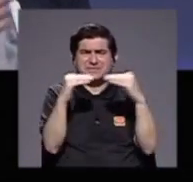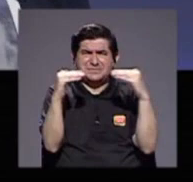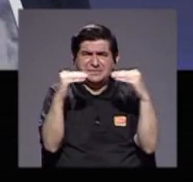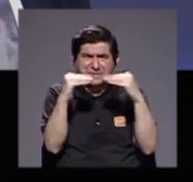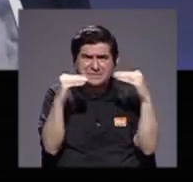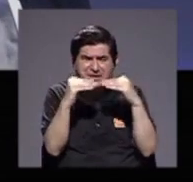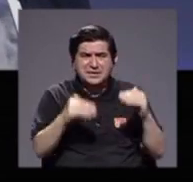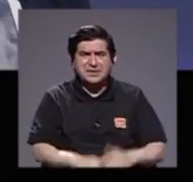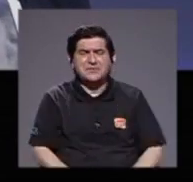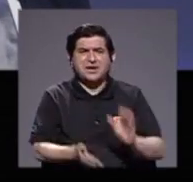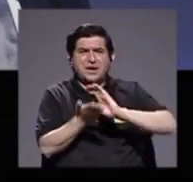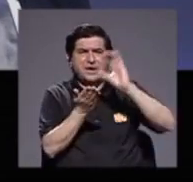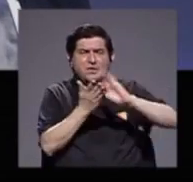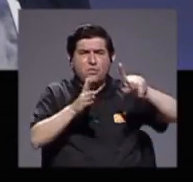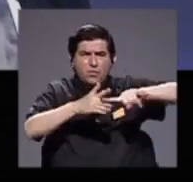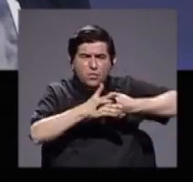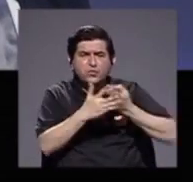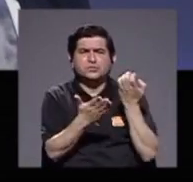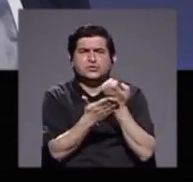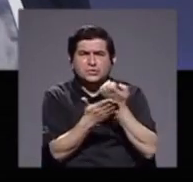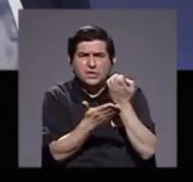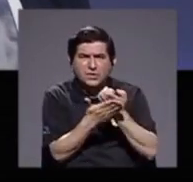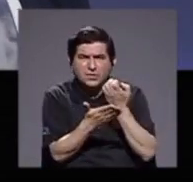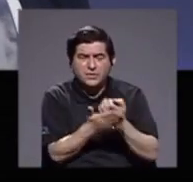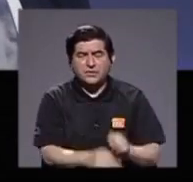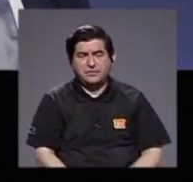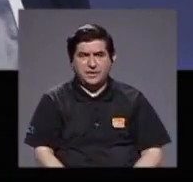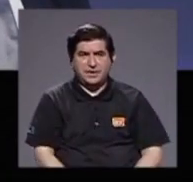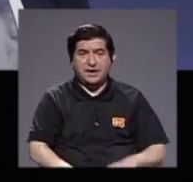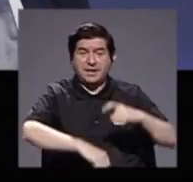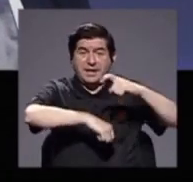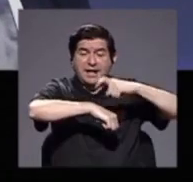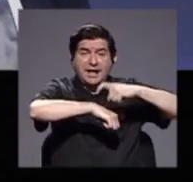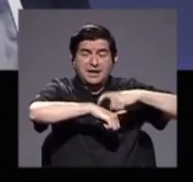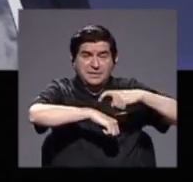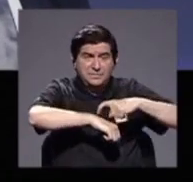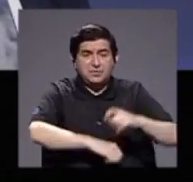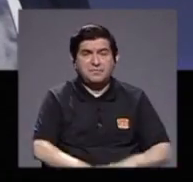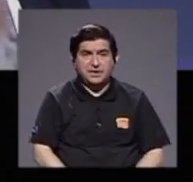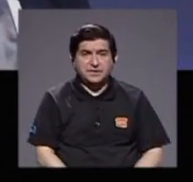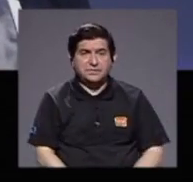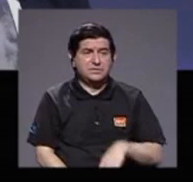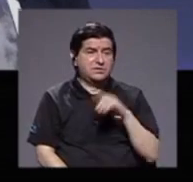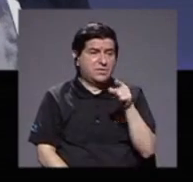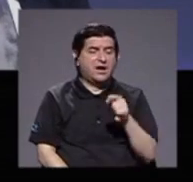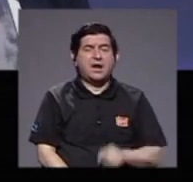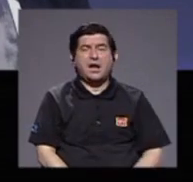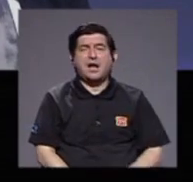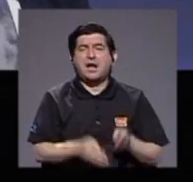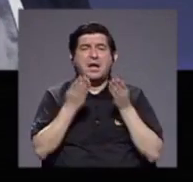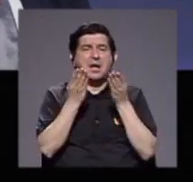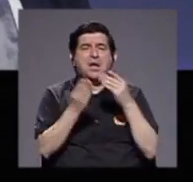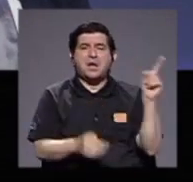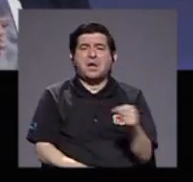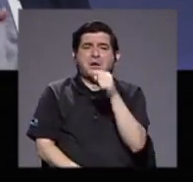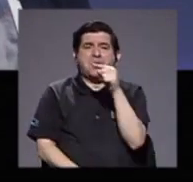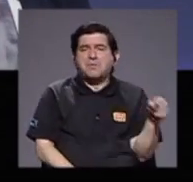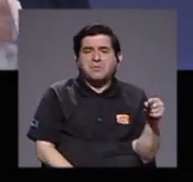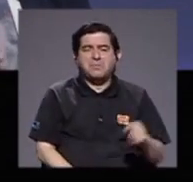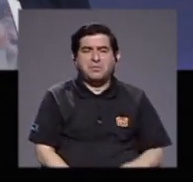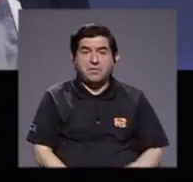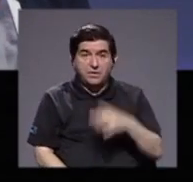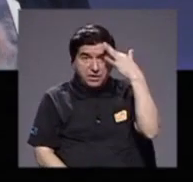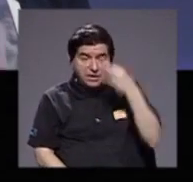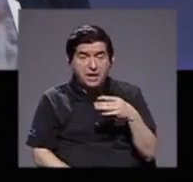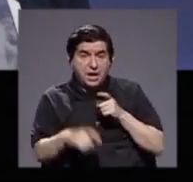al curso introductorio de economía cuando se quitó el bachillerato que aparentemente era